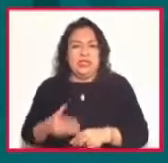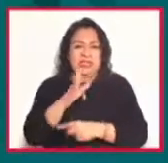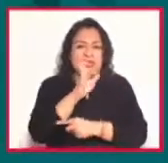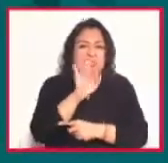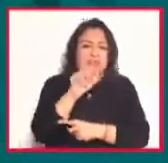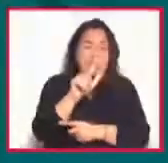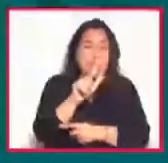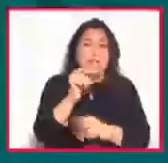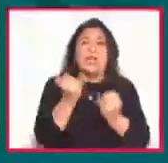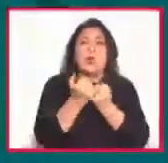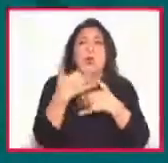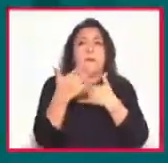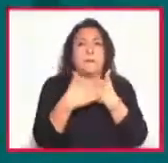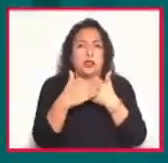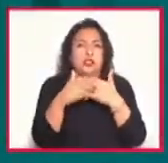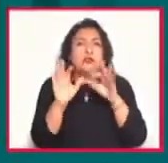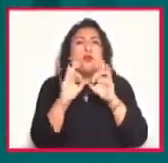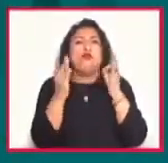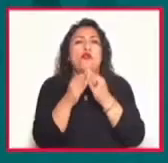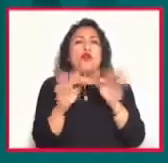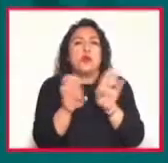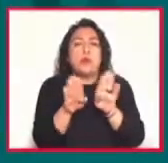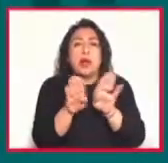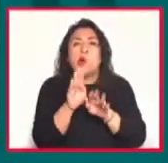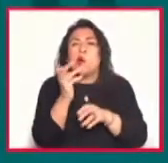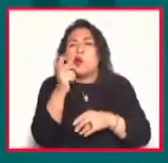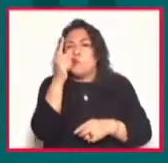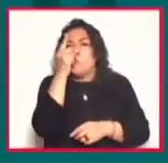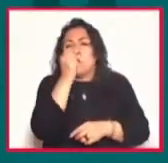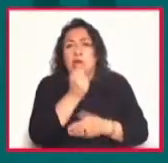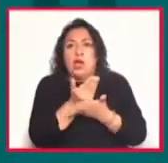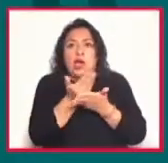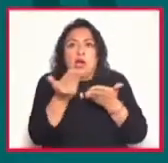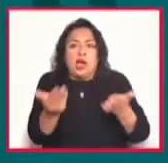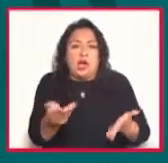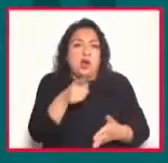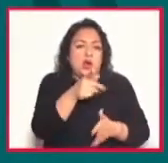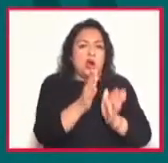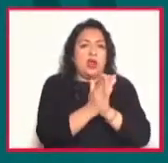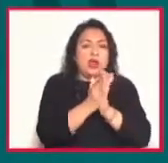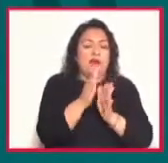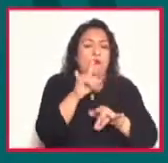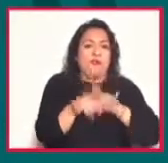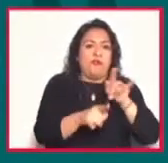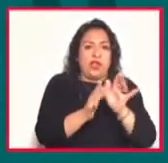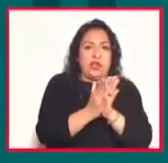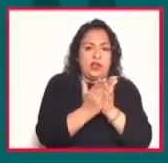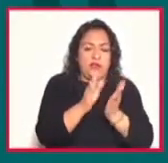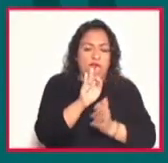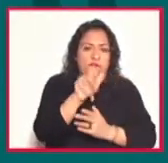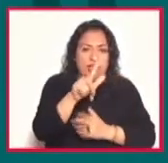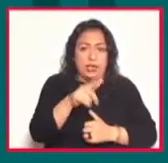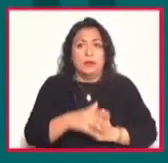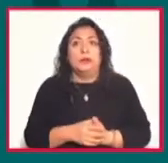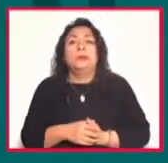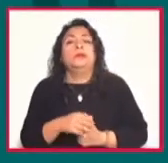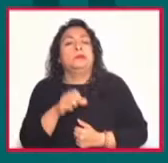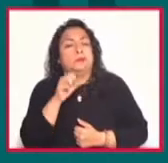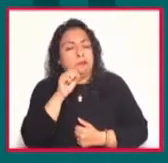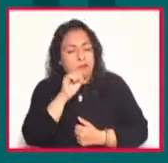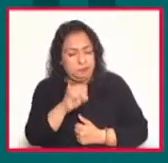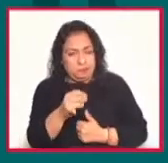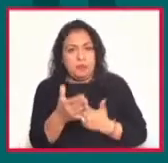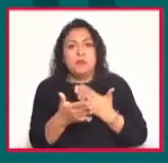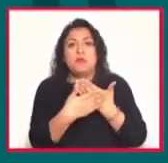formato de la próxima edición y al déficit que enfrenta esta fiesta de los libros. Sí, afirmamos, la próxima